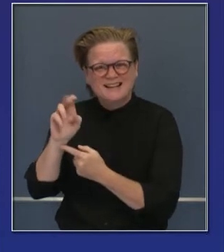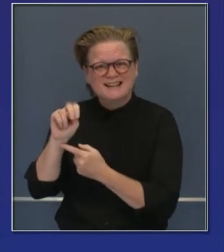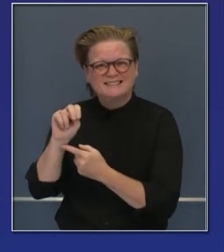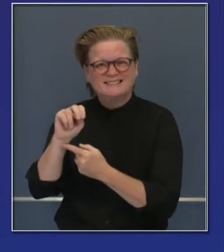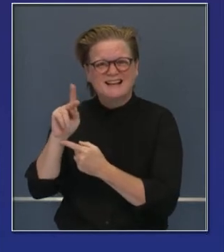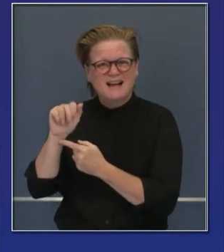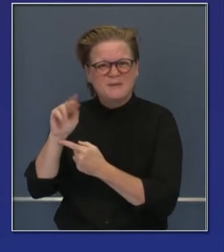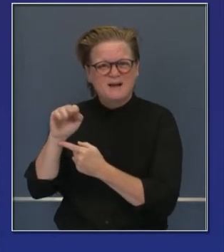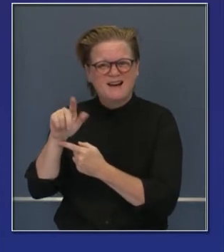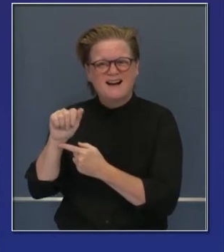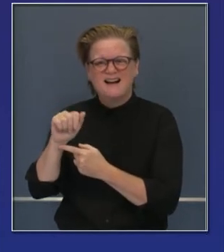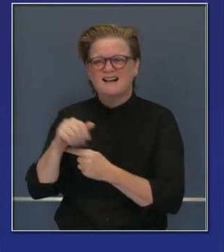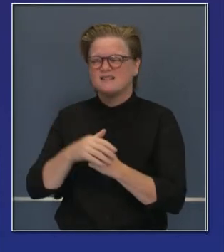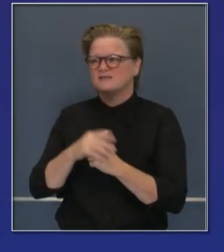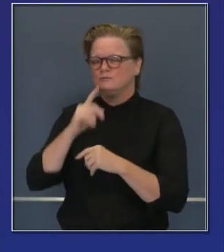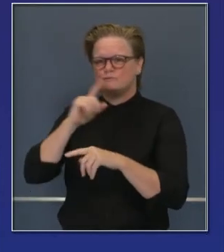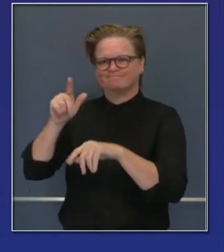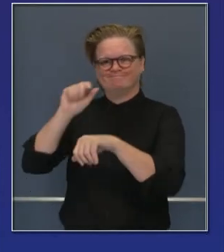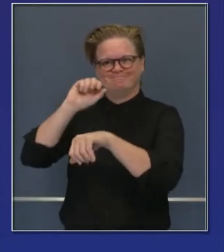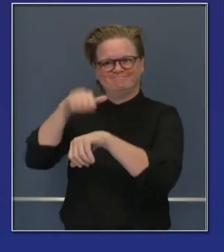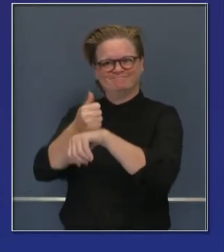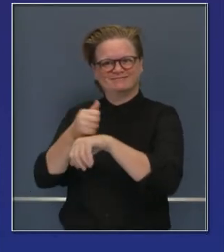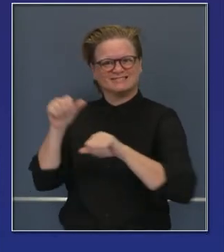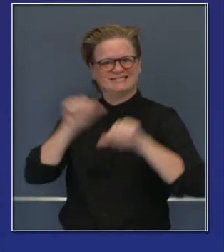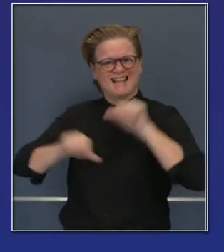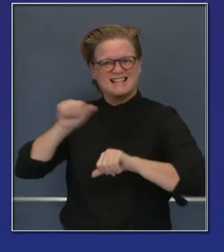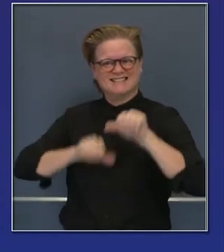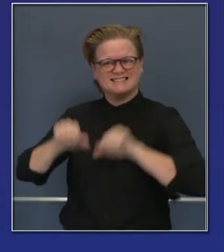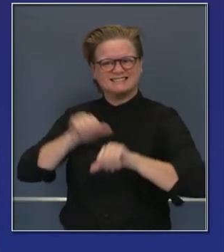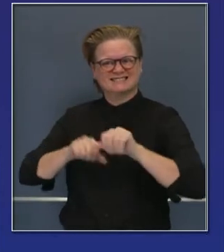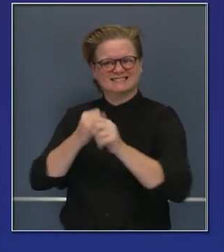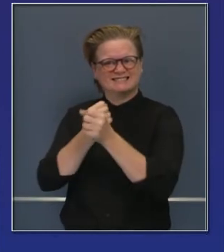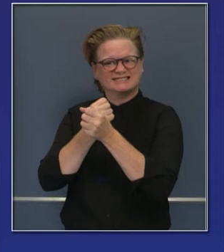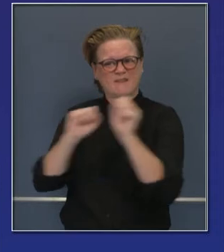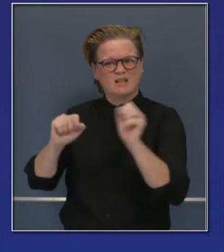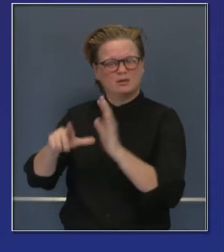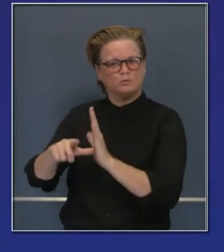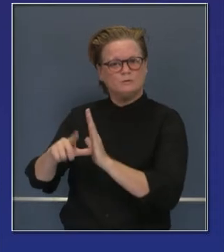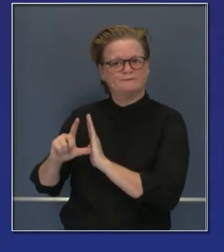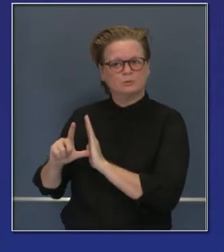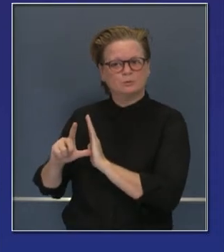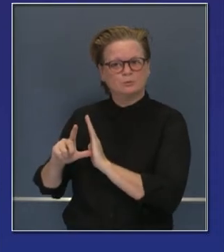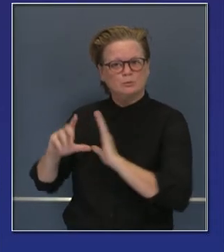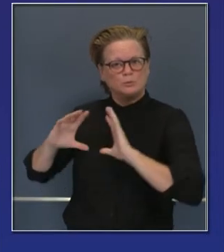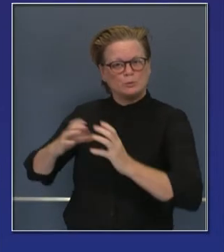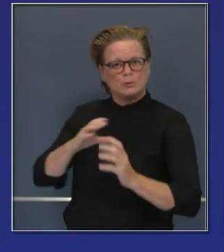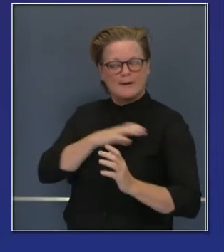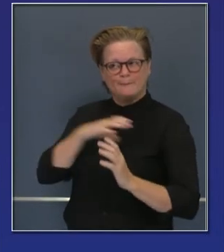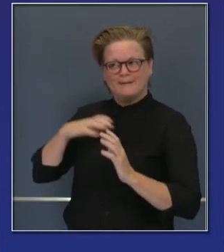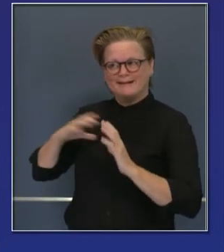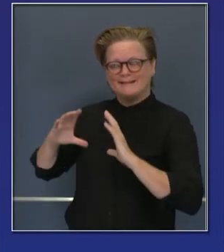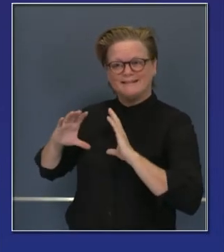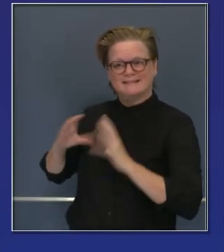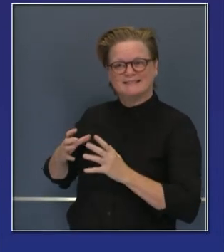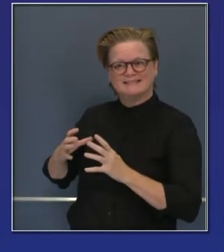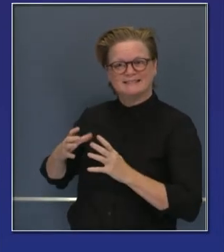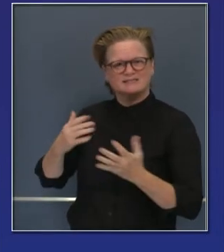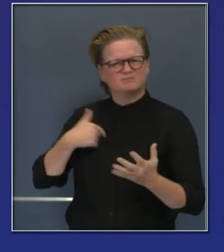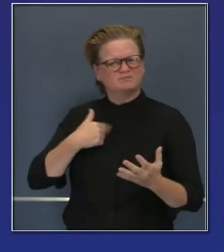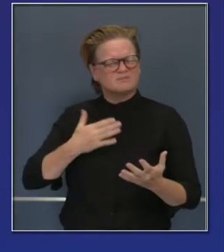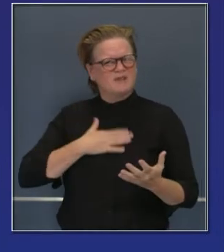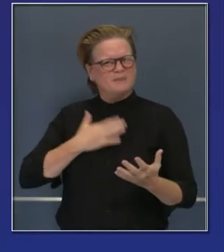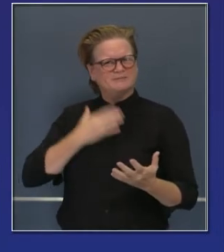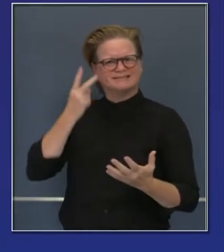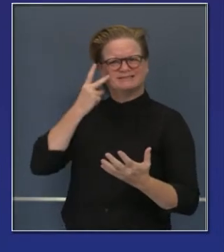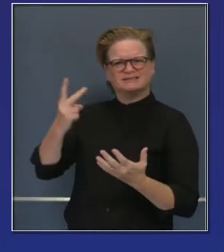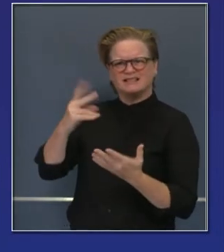por cierto, incluye a uno de los miembros de nuestro comité de seguridad científico. Se llevó